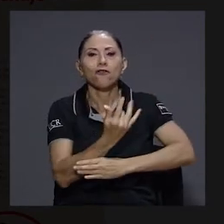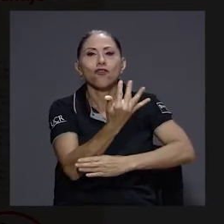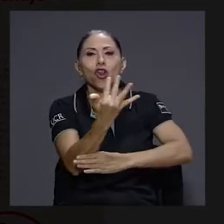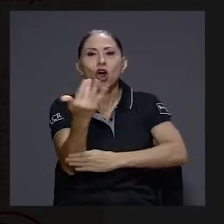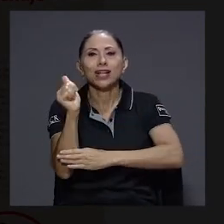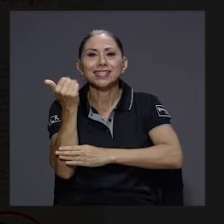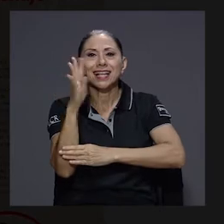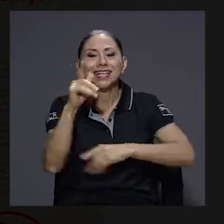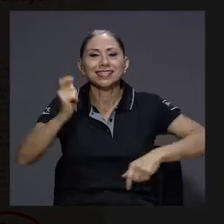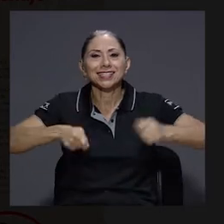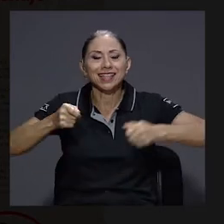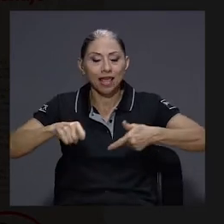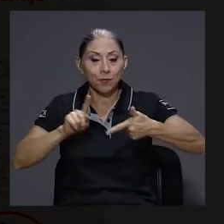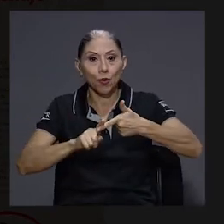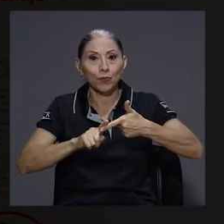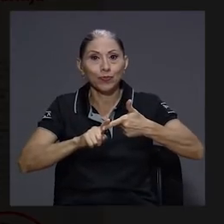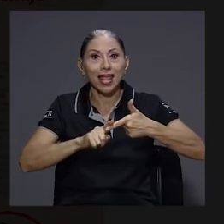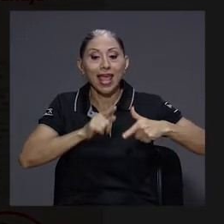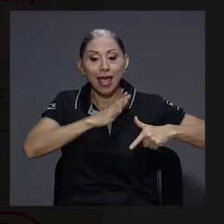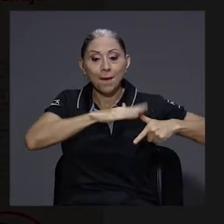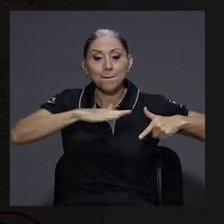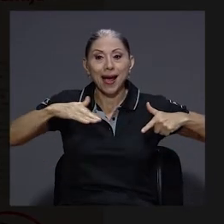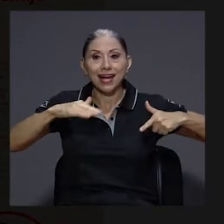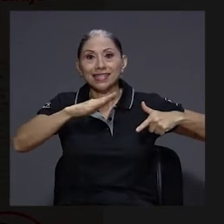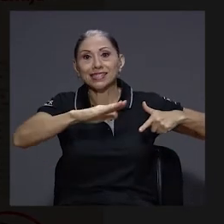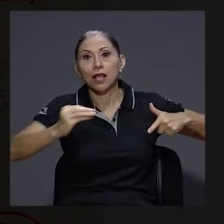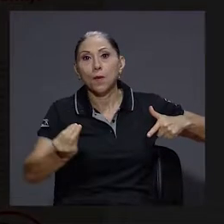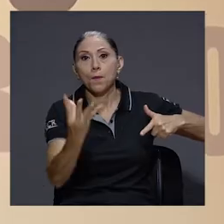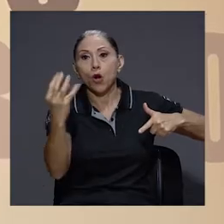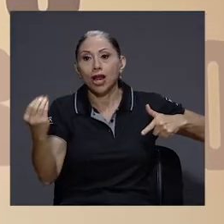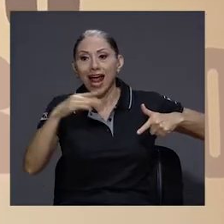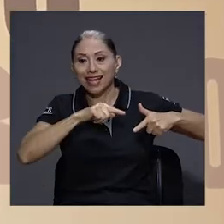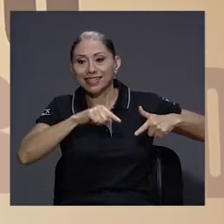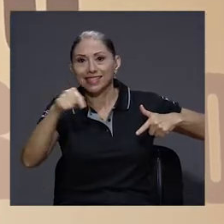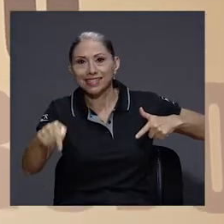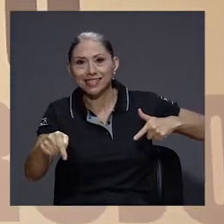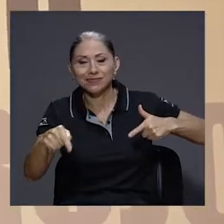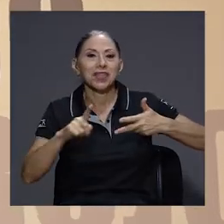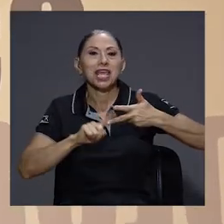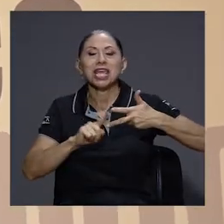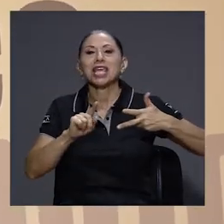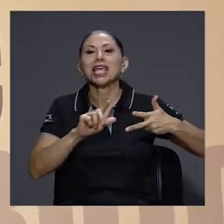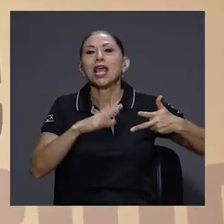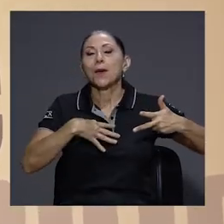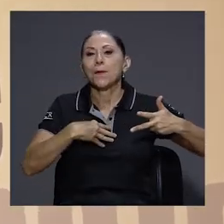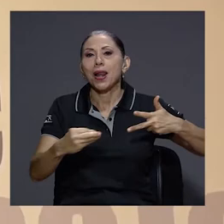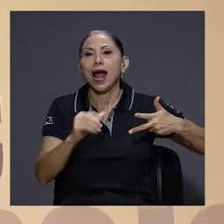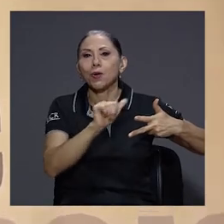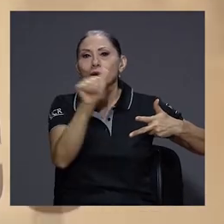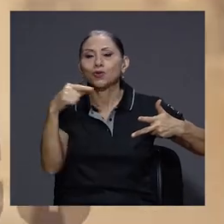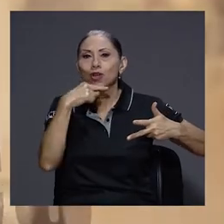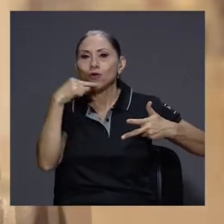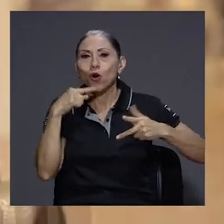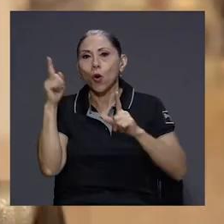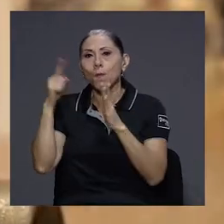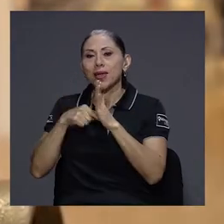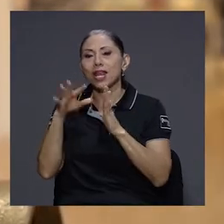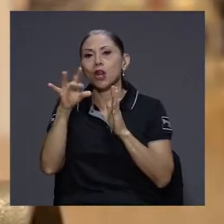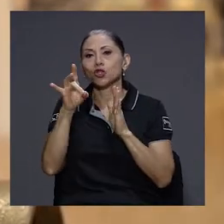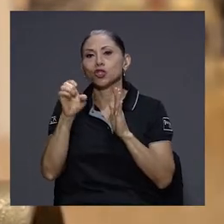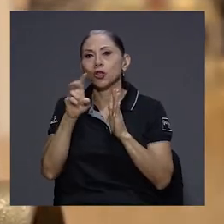15 de Septiembre, Entre Mares y Volcanes y Blanco, Azul y Rojo 1821-2021